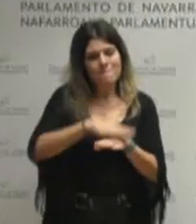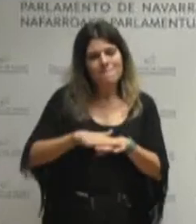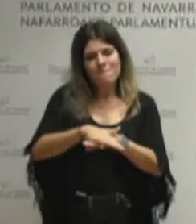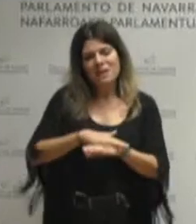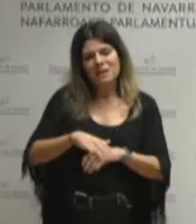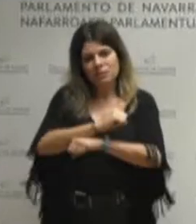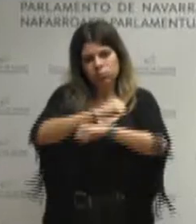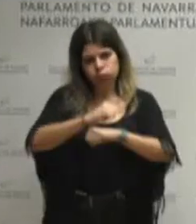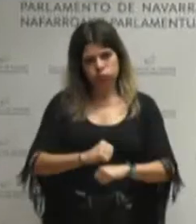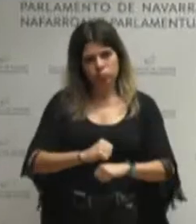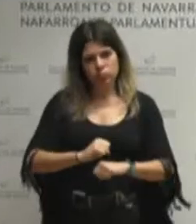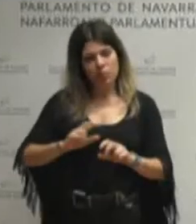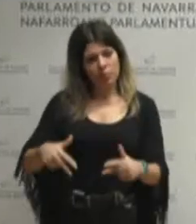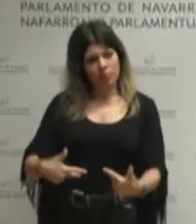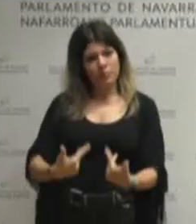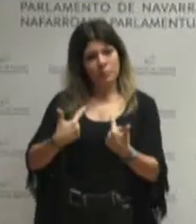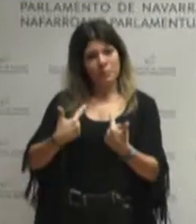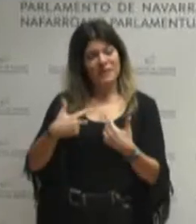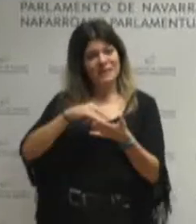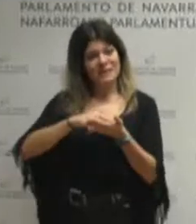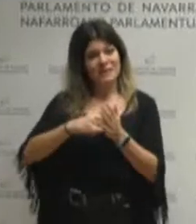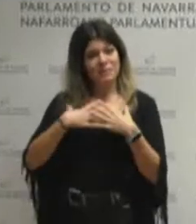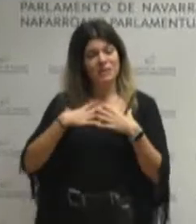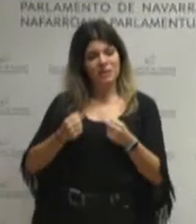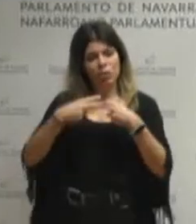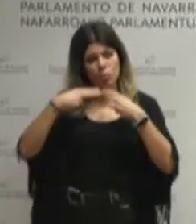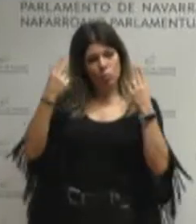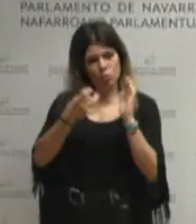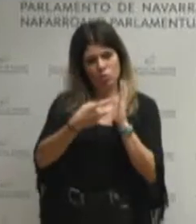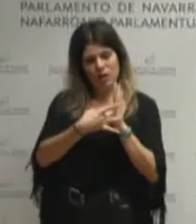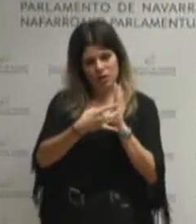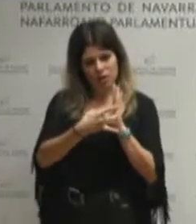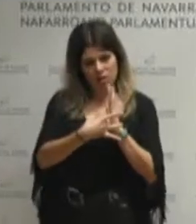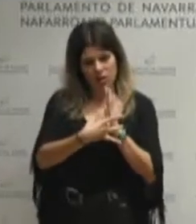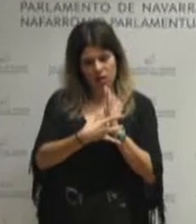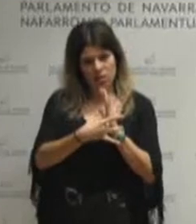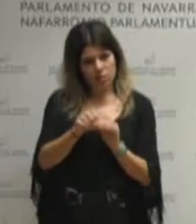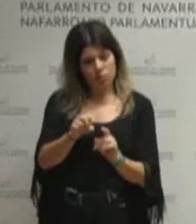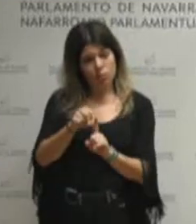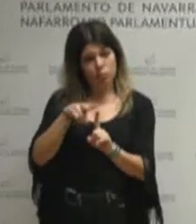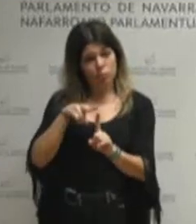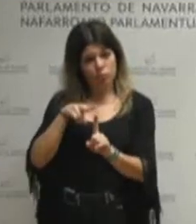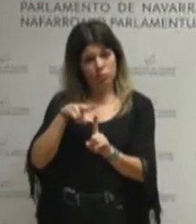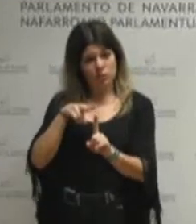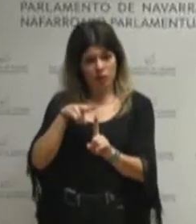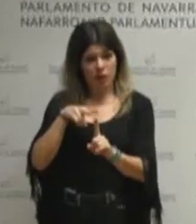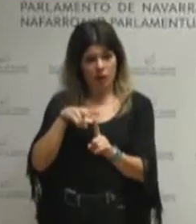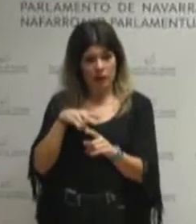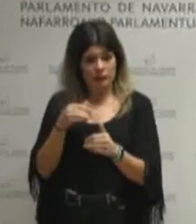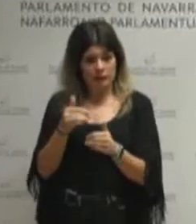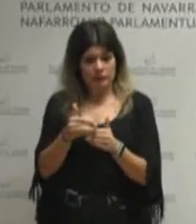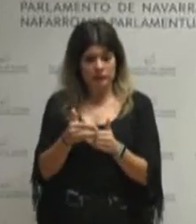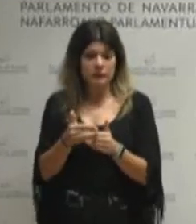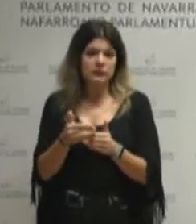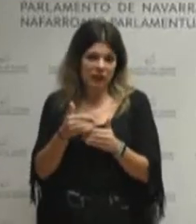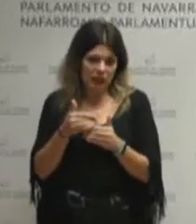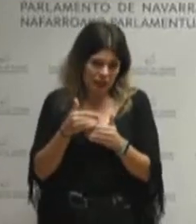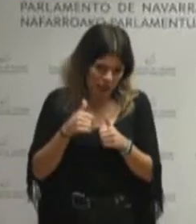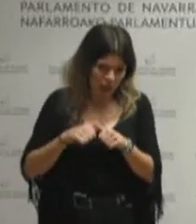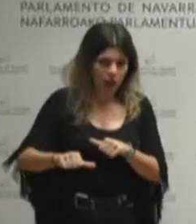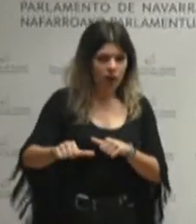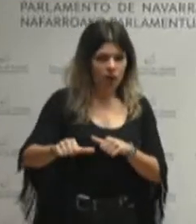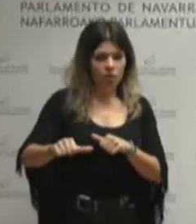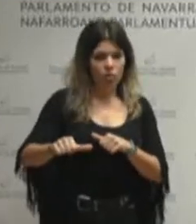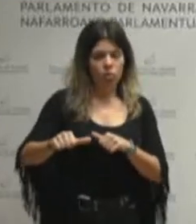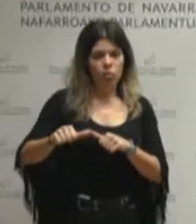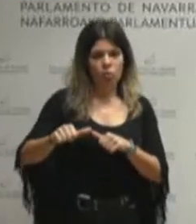nos permita tener un sistema sanitario público de calidad con una mirada a medio y largo plazo y que tengamos una